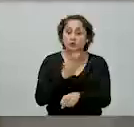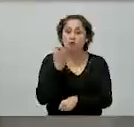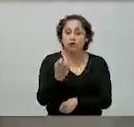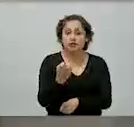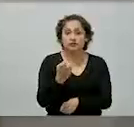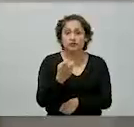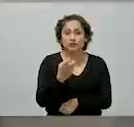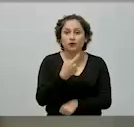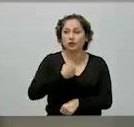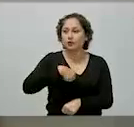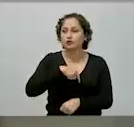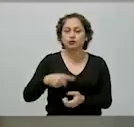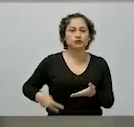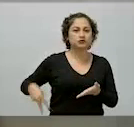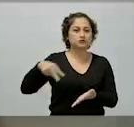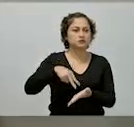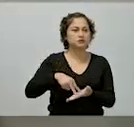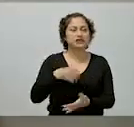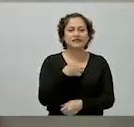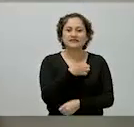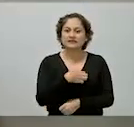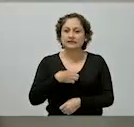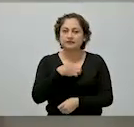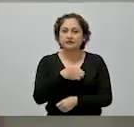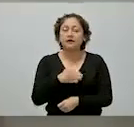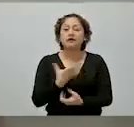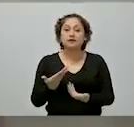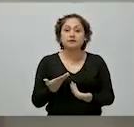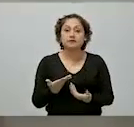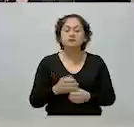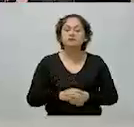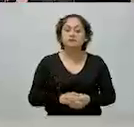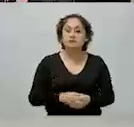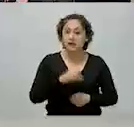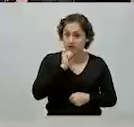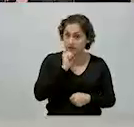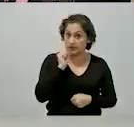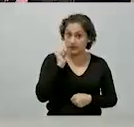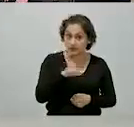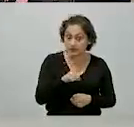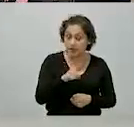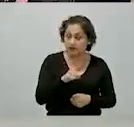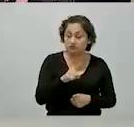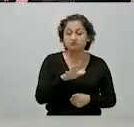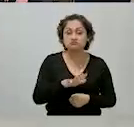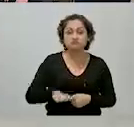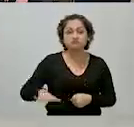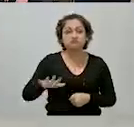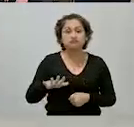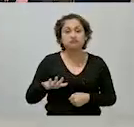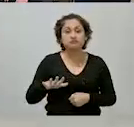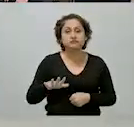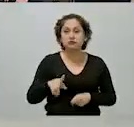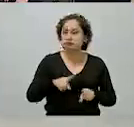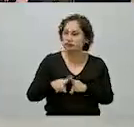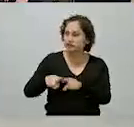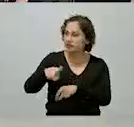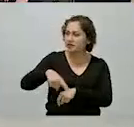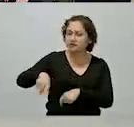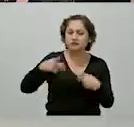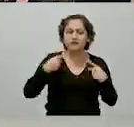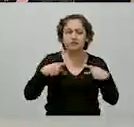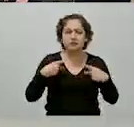que también participen los constructores